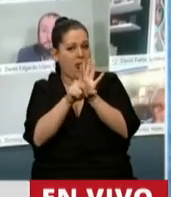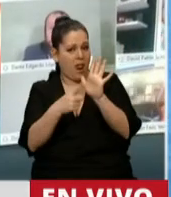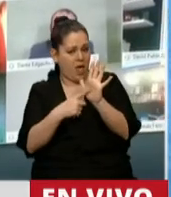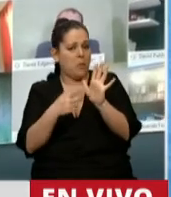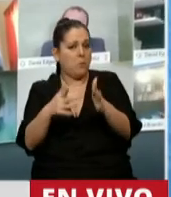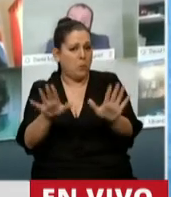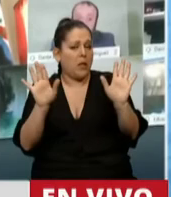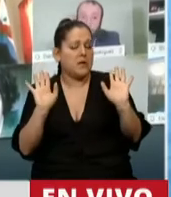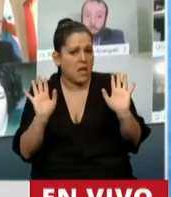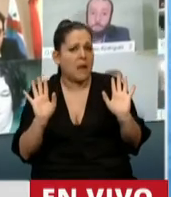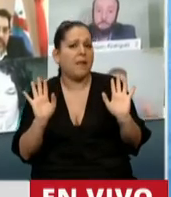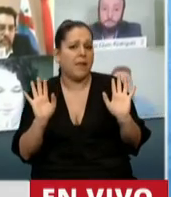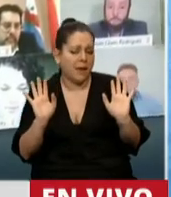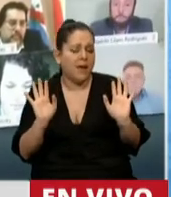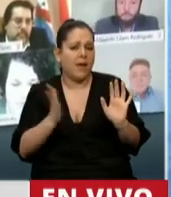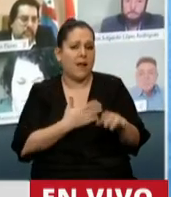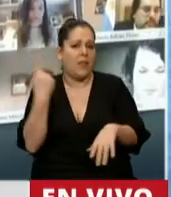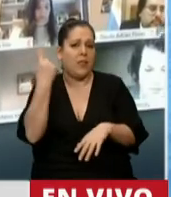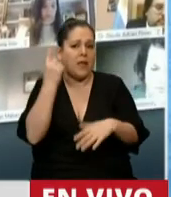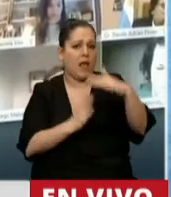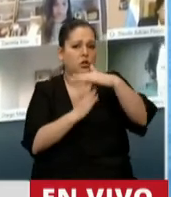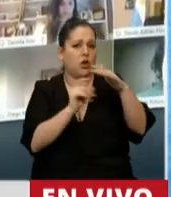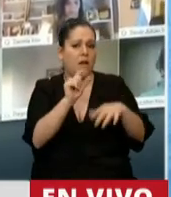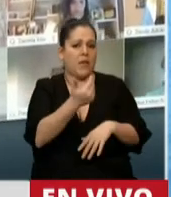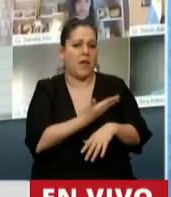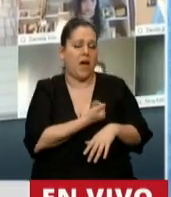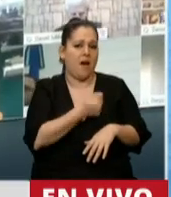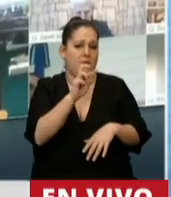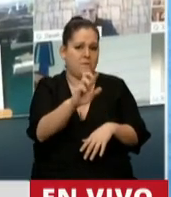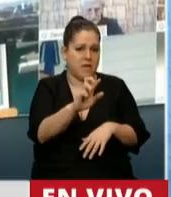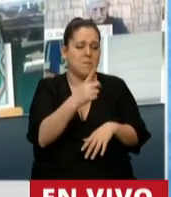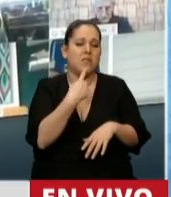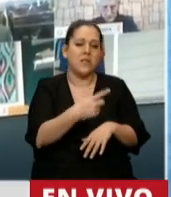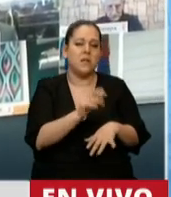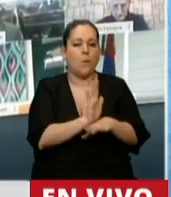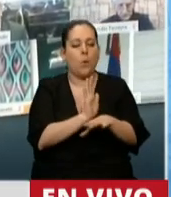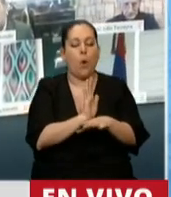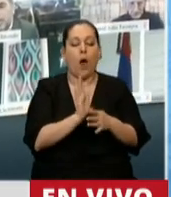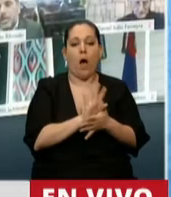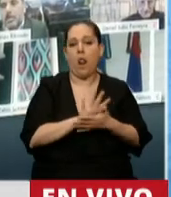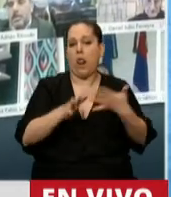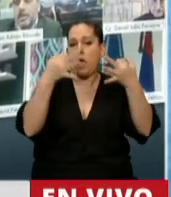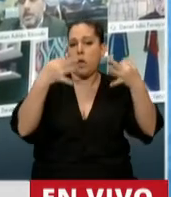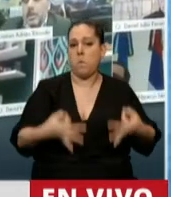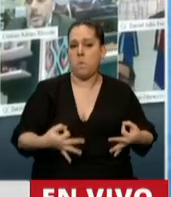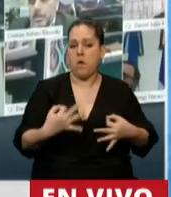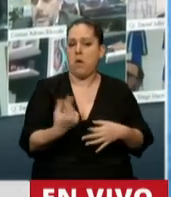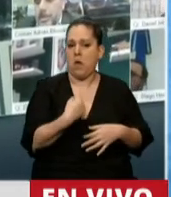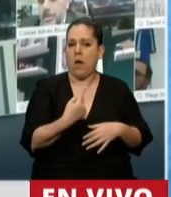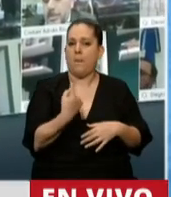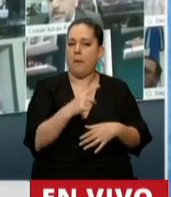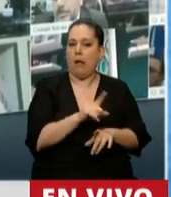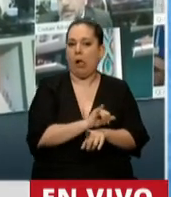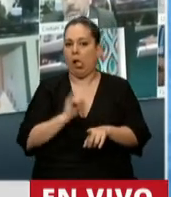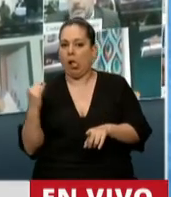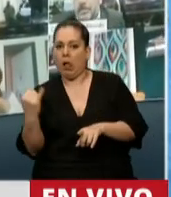que la directora de la AFIP mantenga sus manos limpias, pero se da vuelta y le pide a este Congreso